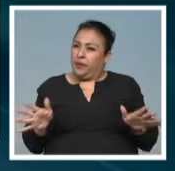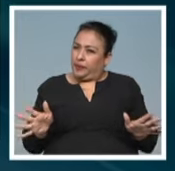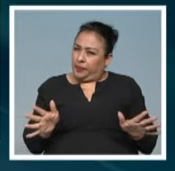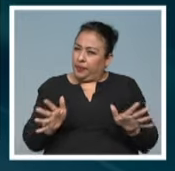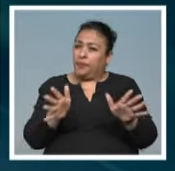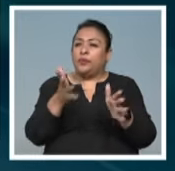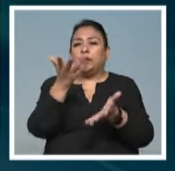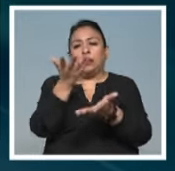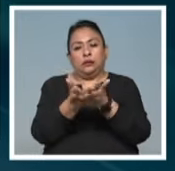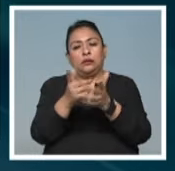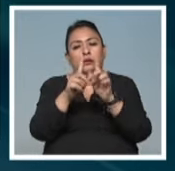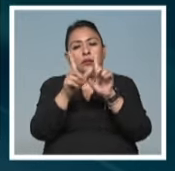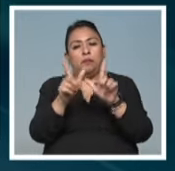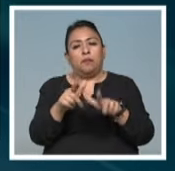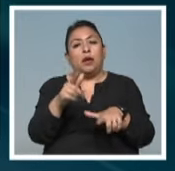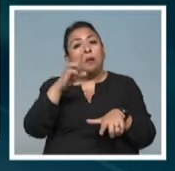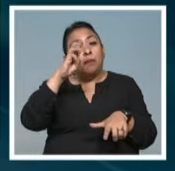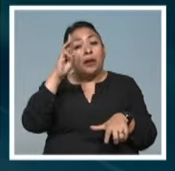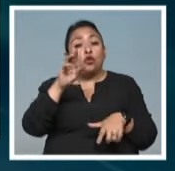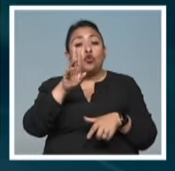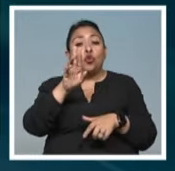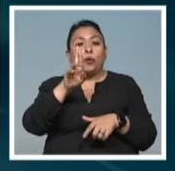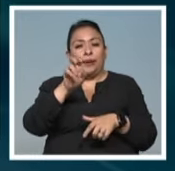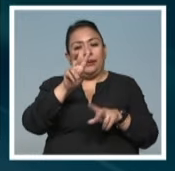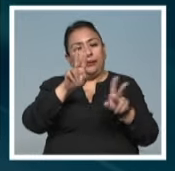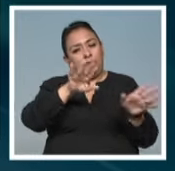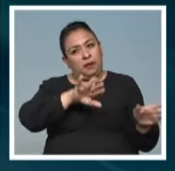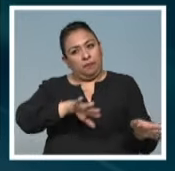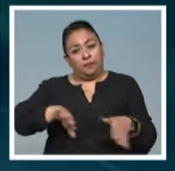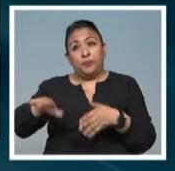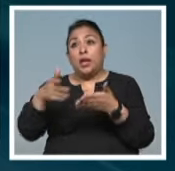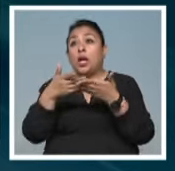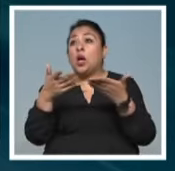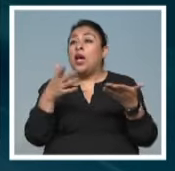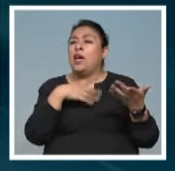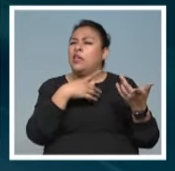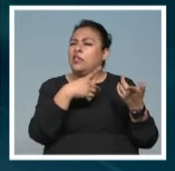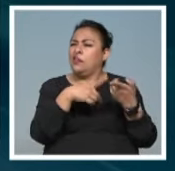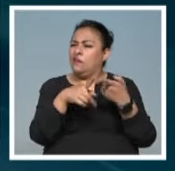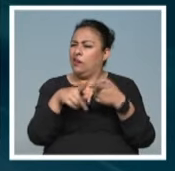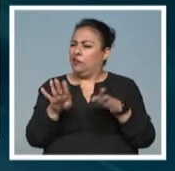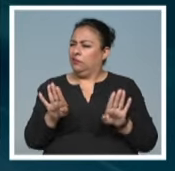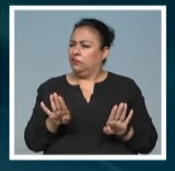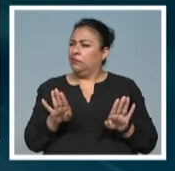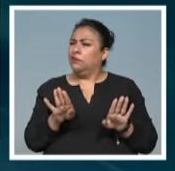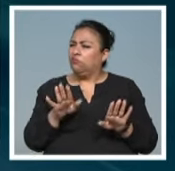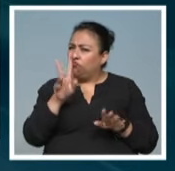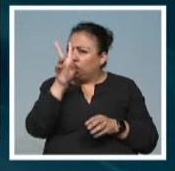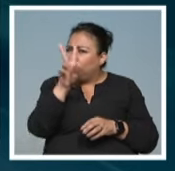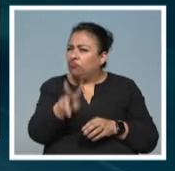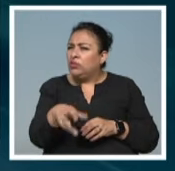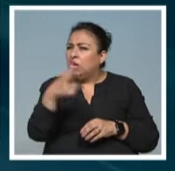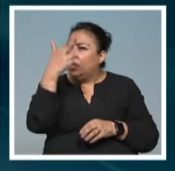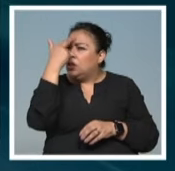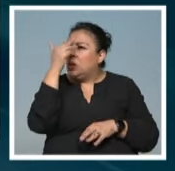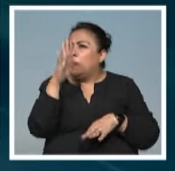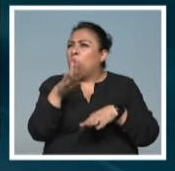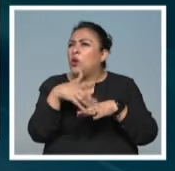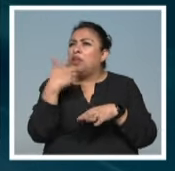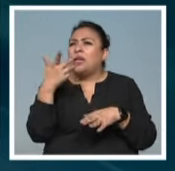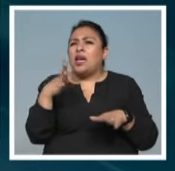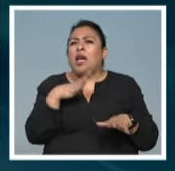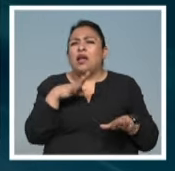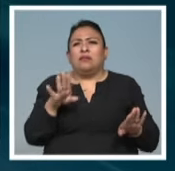instrumento. Descanse en paz el maestro Urbana. Y cambiamos de tema porque hay varias versiones sobre los verdaderos motivos del